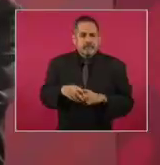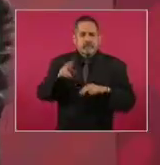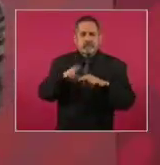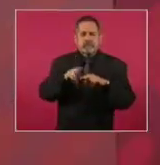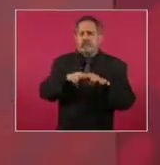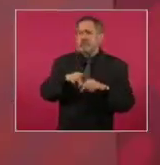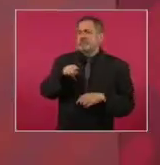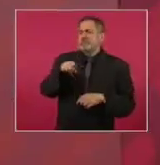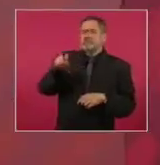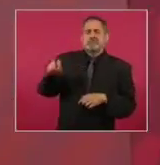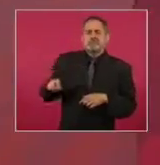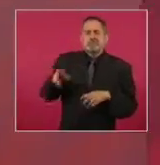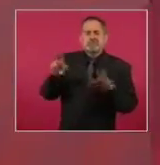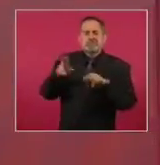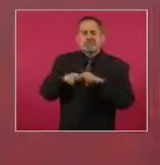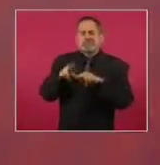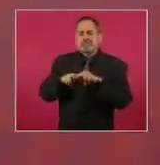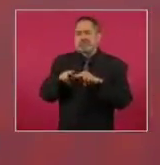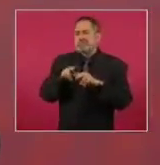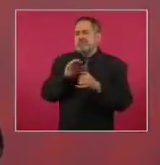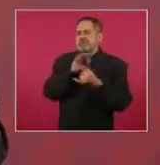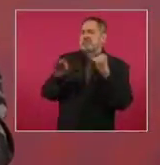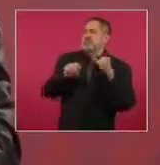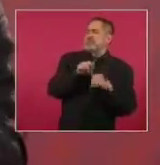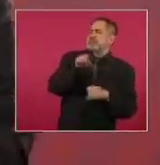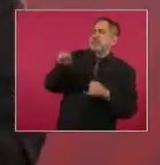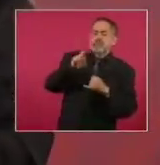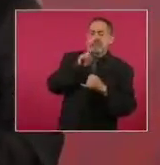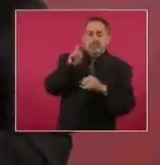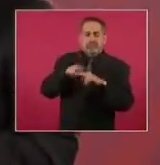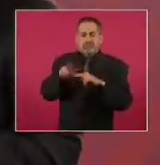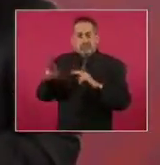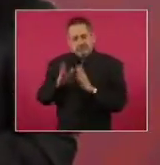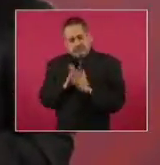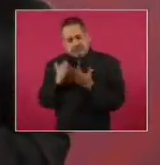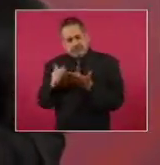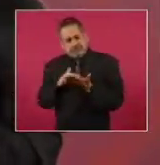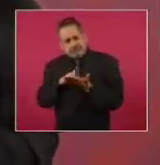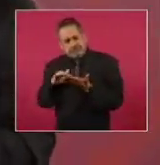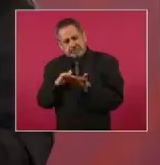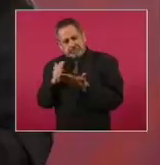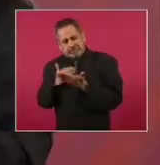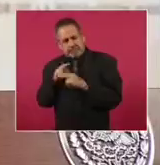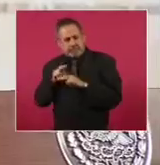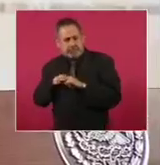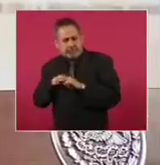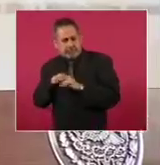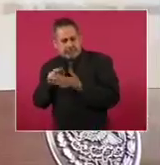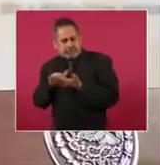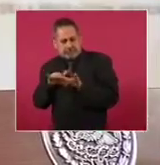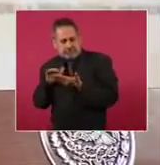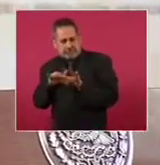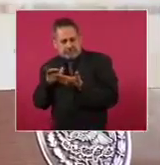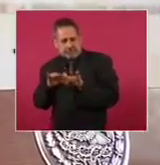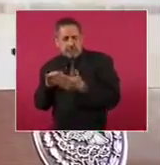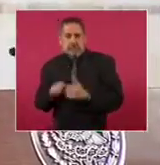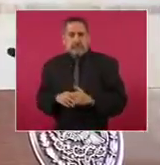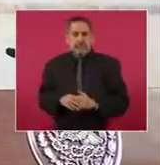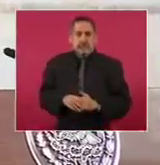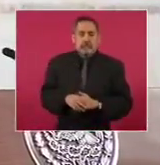en las sillas más apartadas, sacaba mi libro y me ponía a leer,